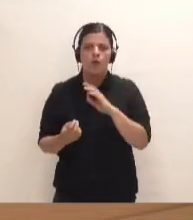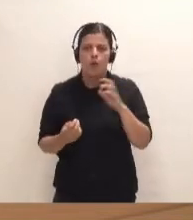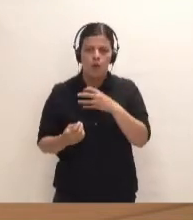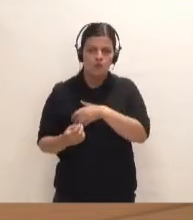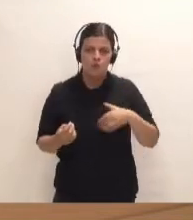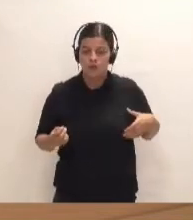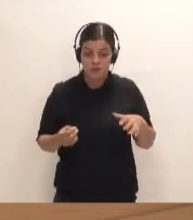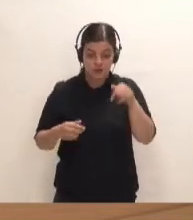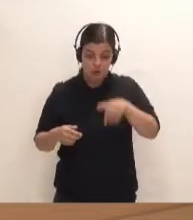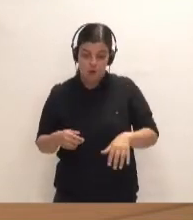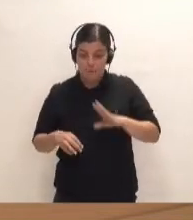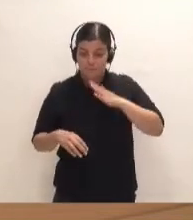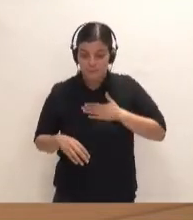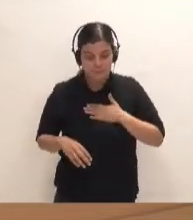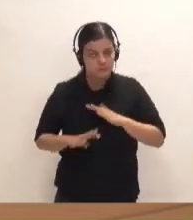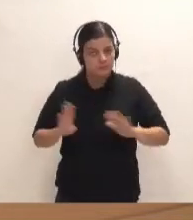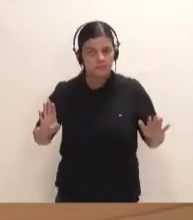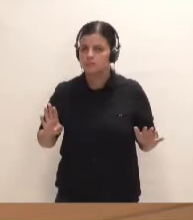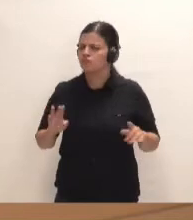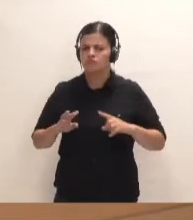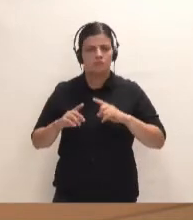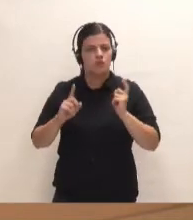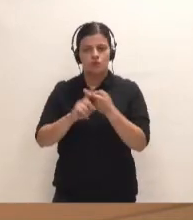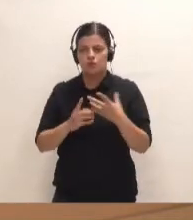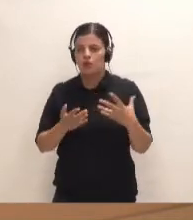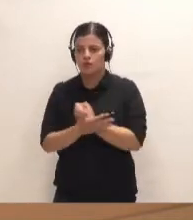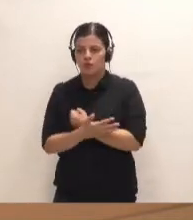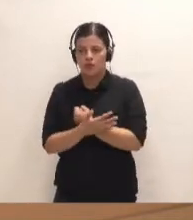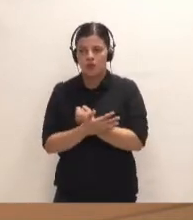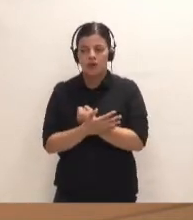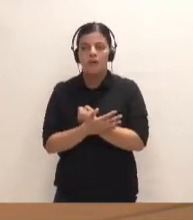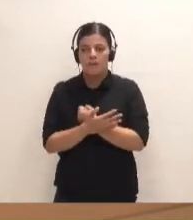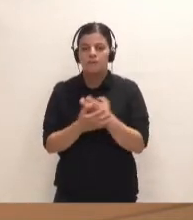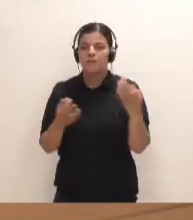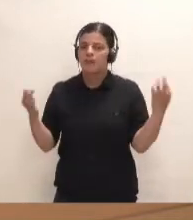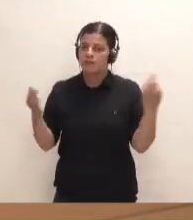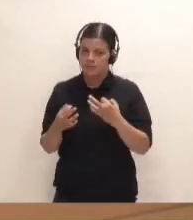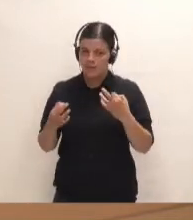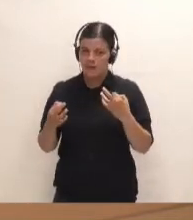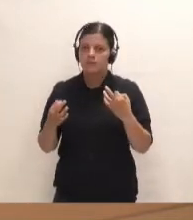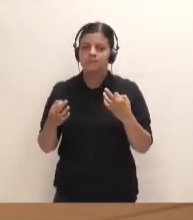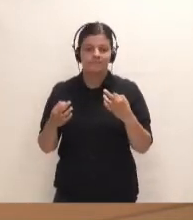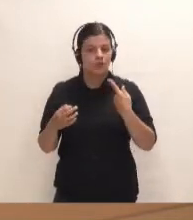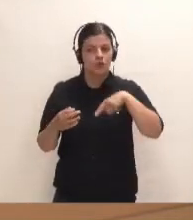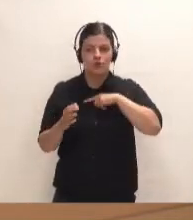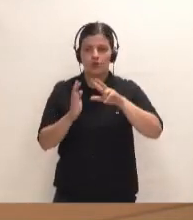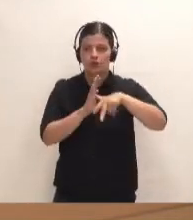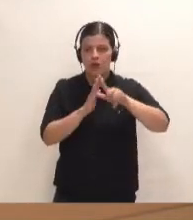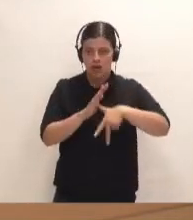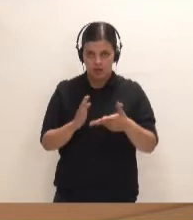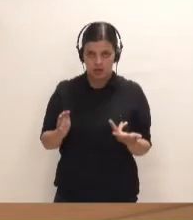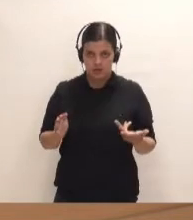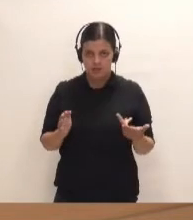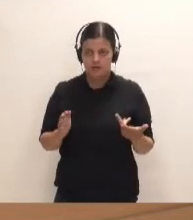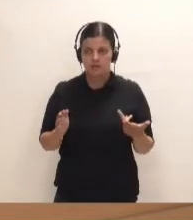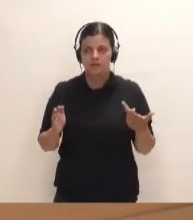final no son de hoy para mañana. Todas las soluciones que vayamos a poner en marcha, vuelvo a repetir, llegamos tarde, llegamos muy tarde, dejamos que